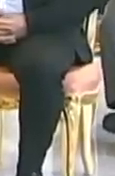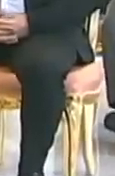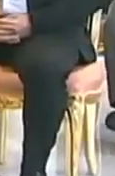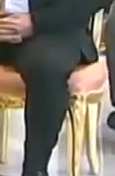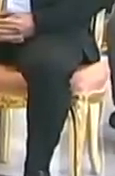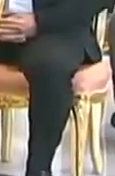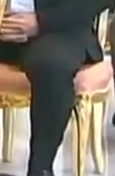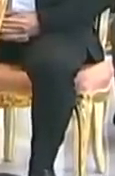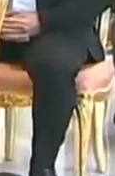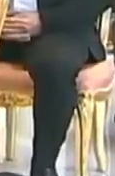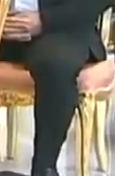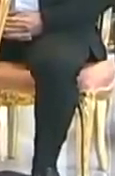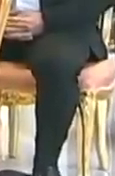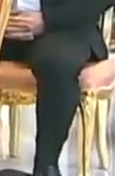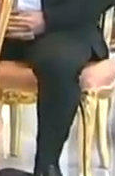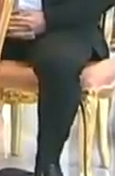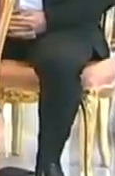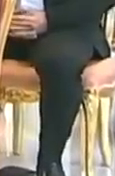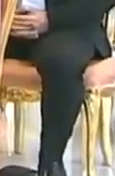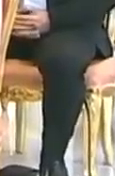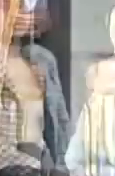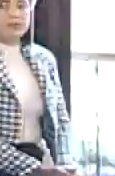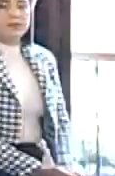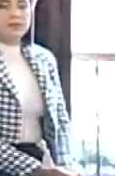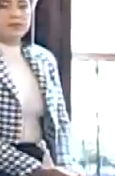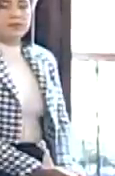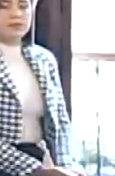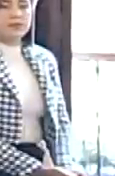Rodríguez, presidente de la Asamblea Nacional.